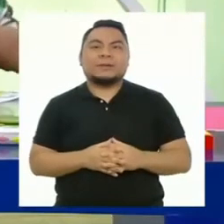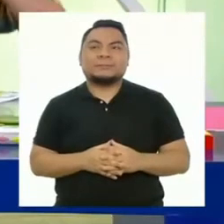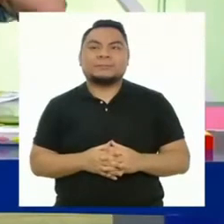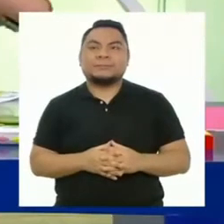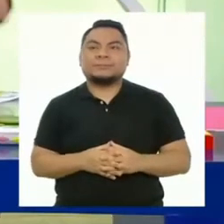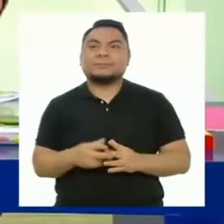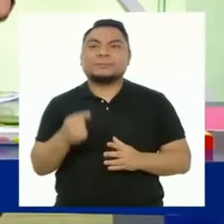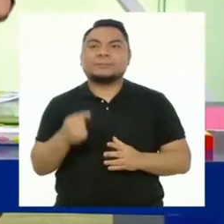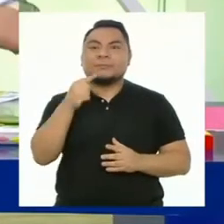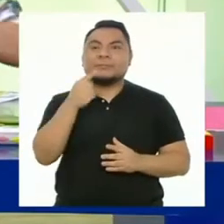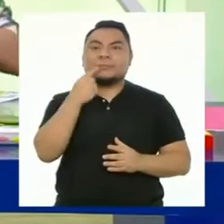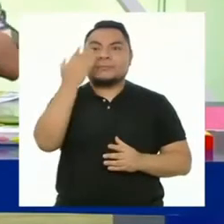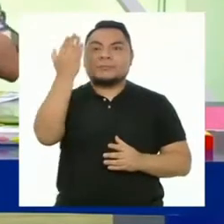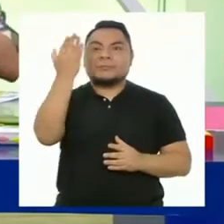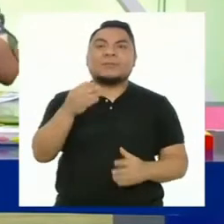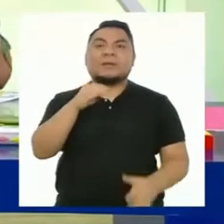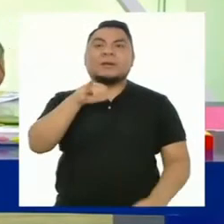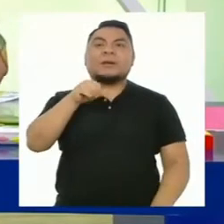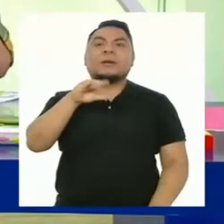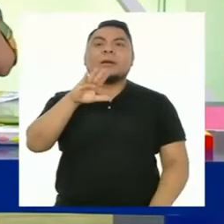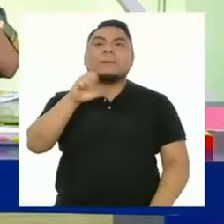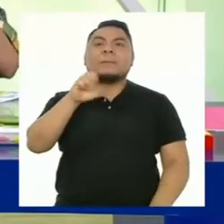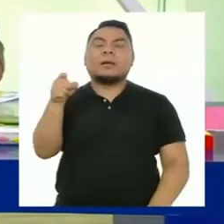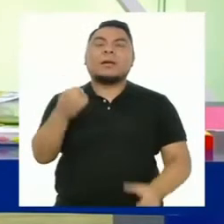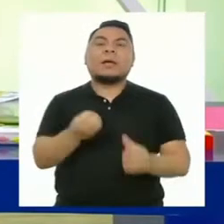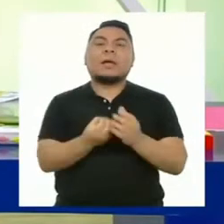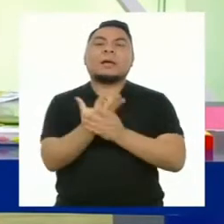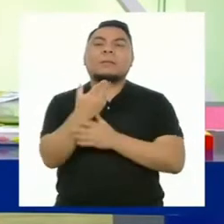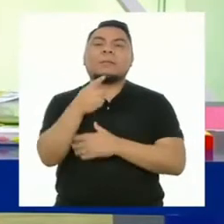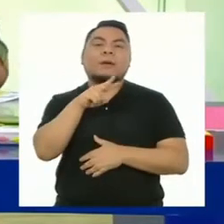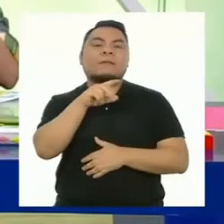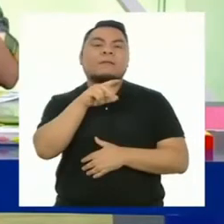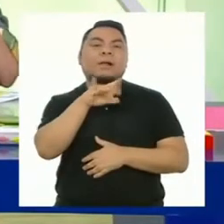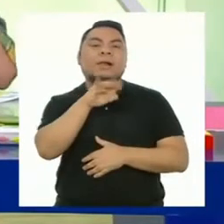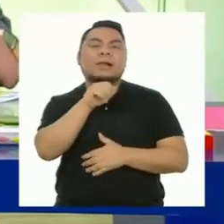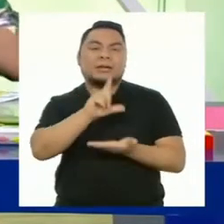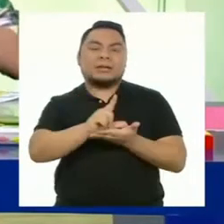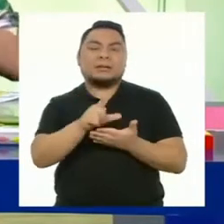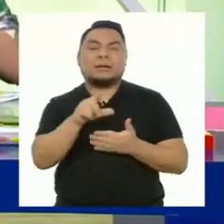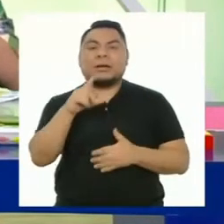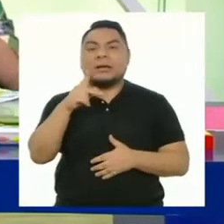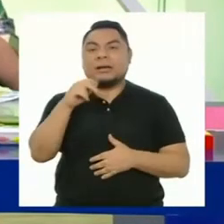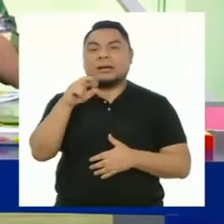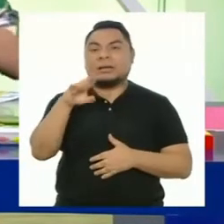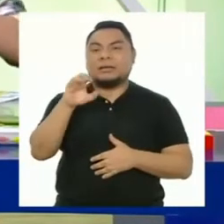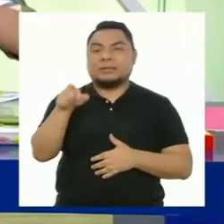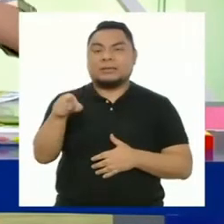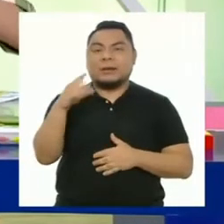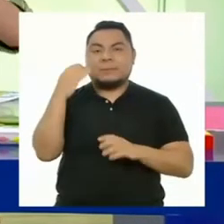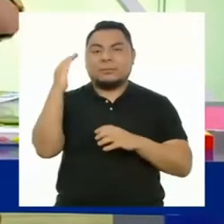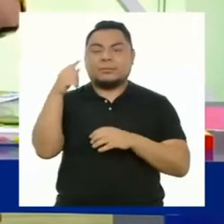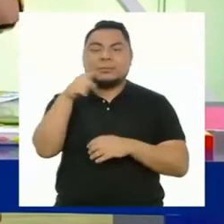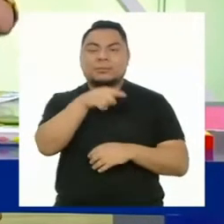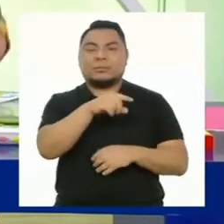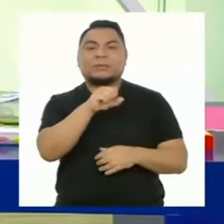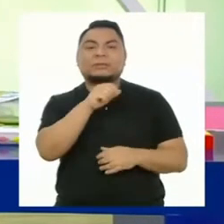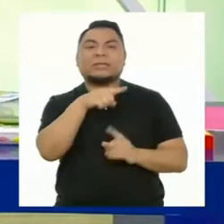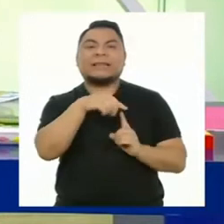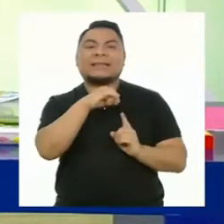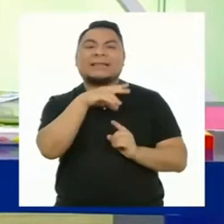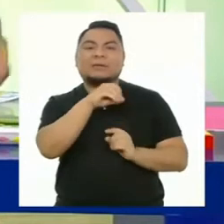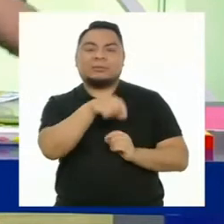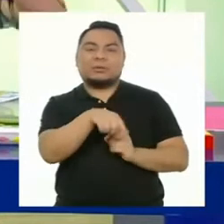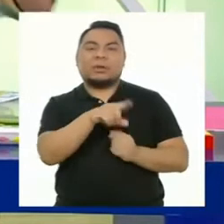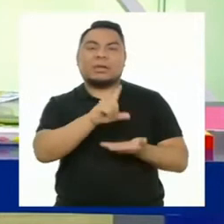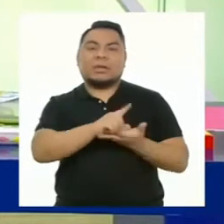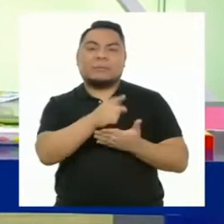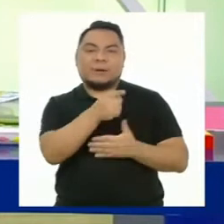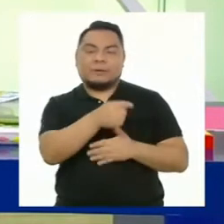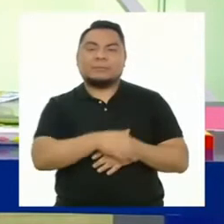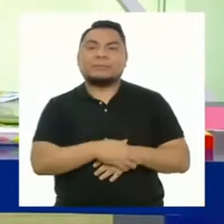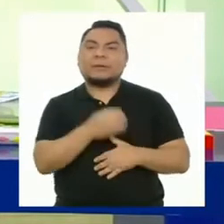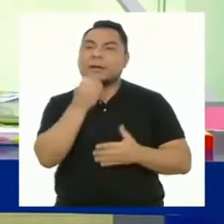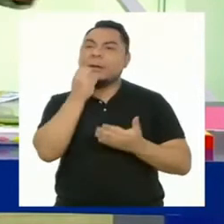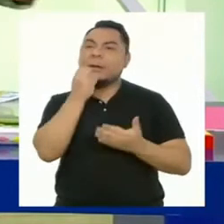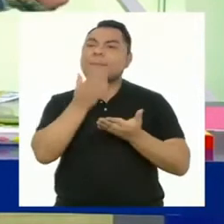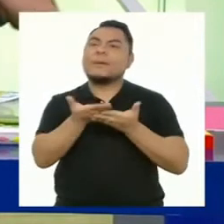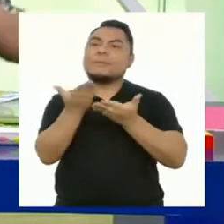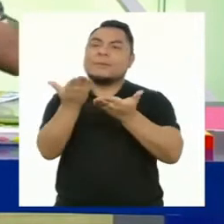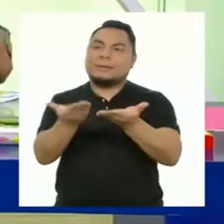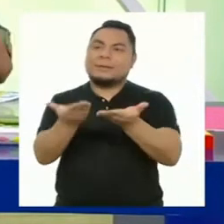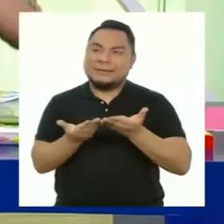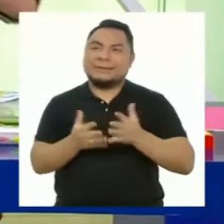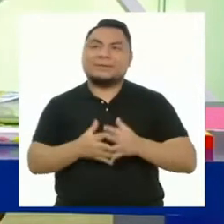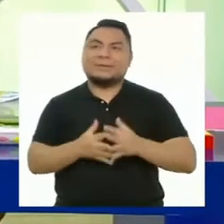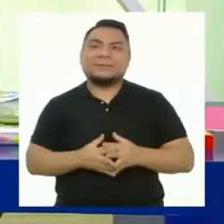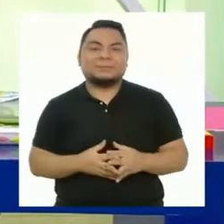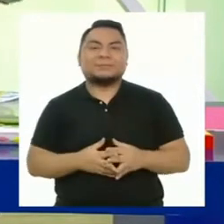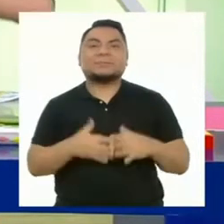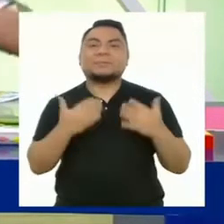tenemos con nosotros a Jaime de Arequipa, a Valeria de Lima, a Karime de Piura y a Santino de Lima. ¡Bienvenidas